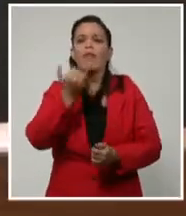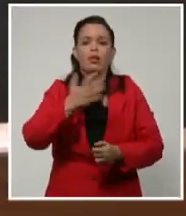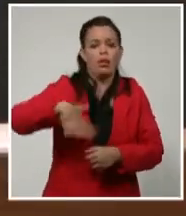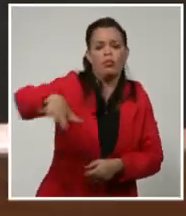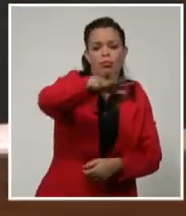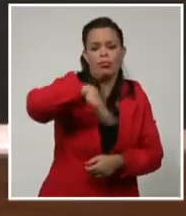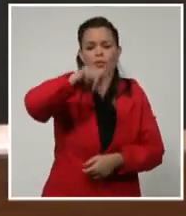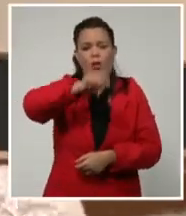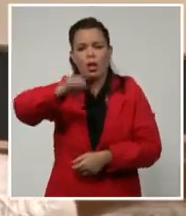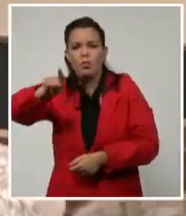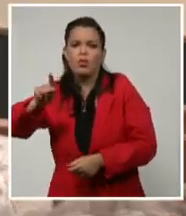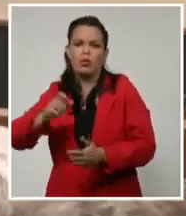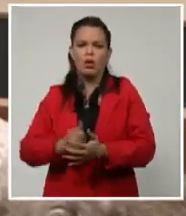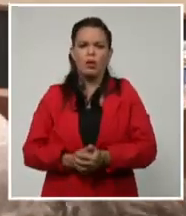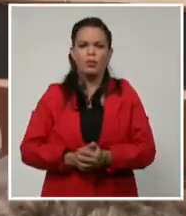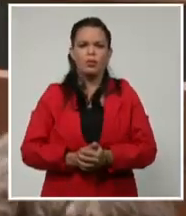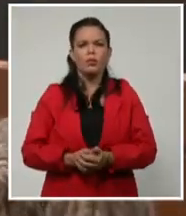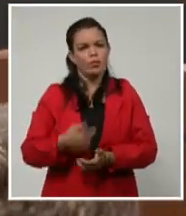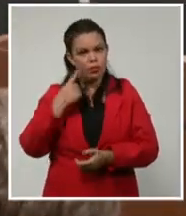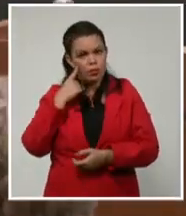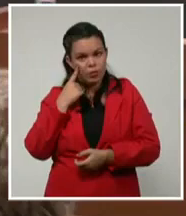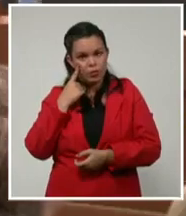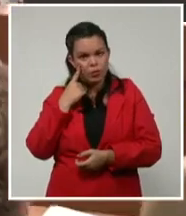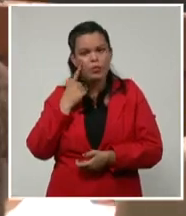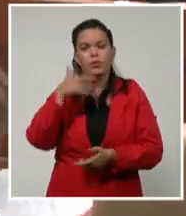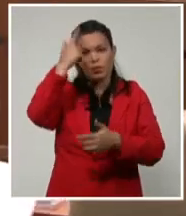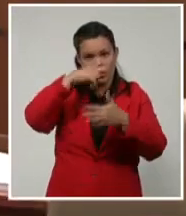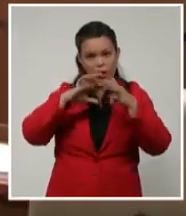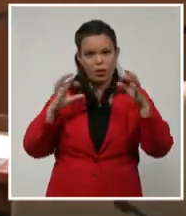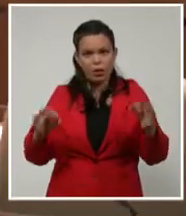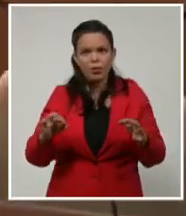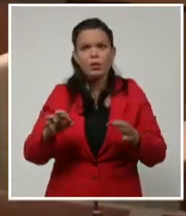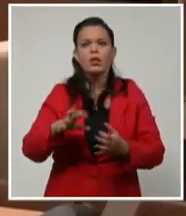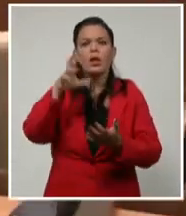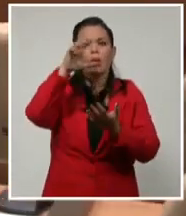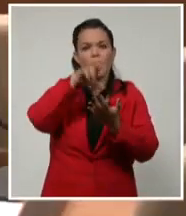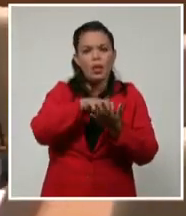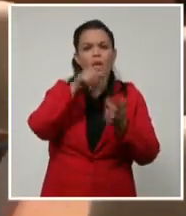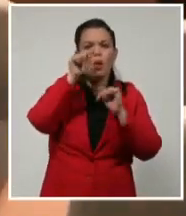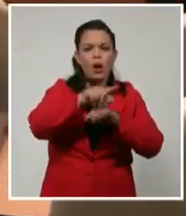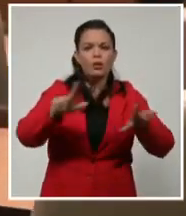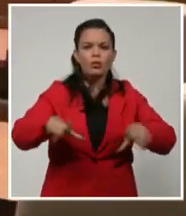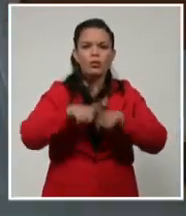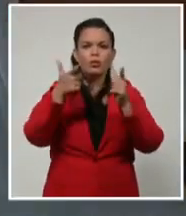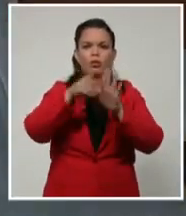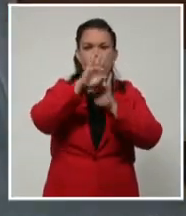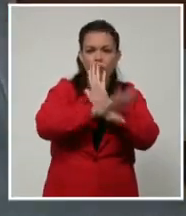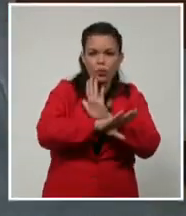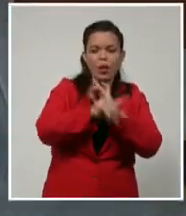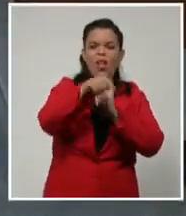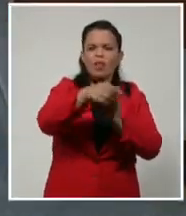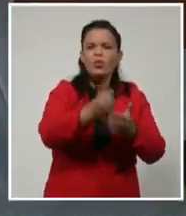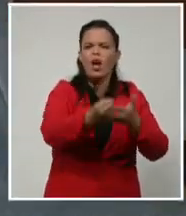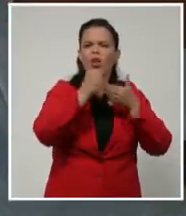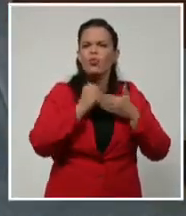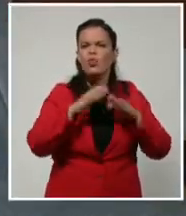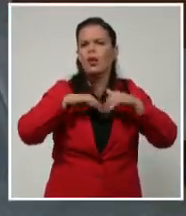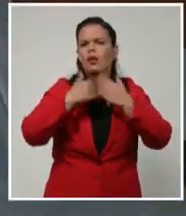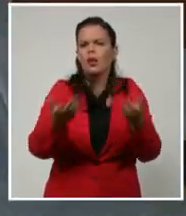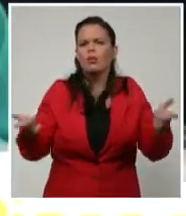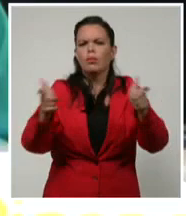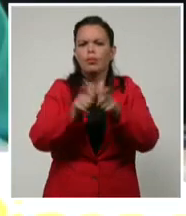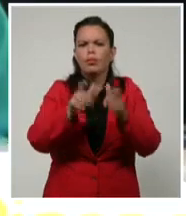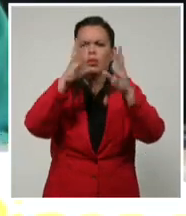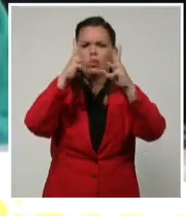acciones de reforzamiento implementadas en las provincias de Artemisia y Pinar del Río han posibilitado disminuir en los últimos días los casos activos